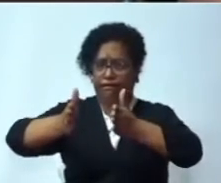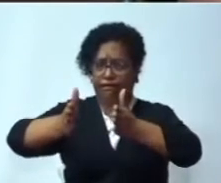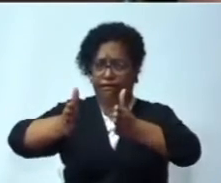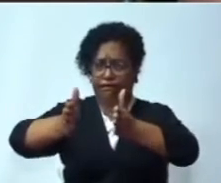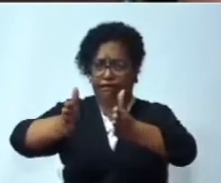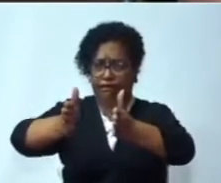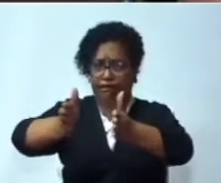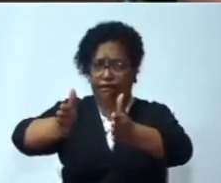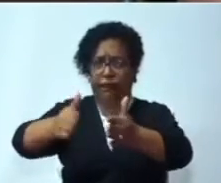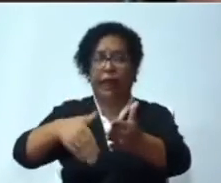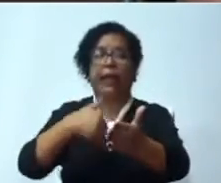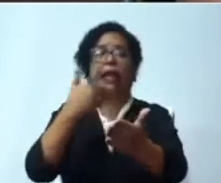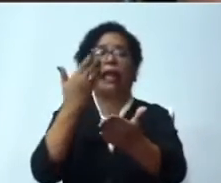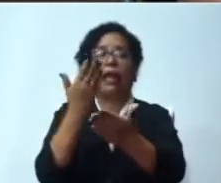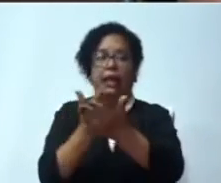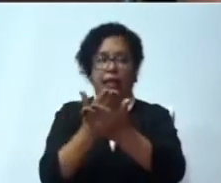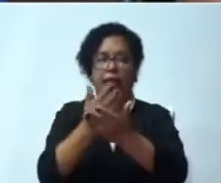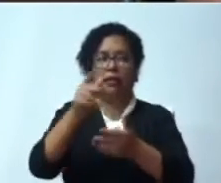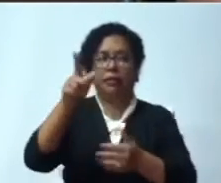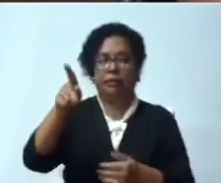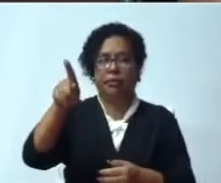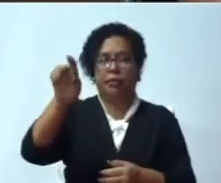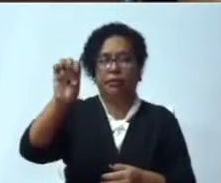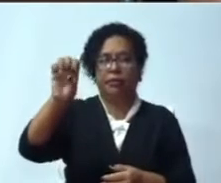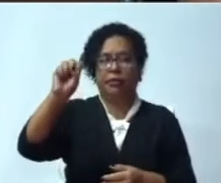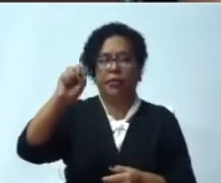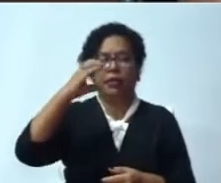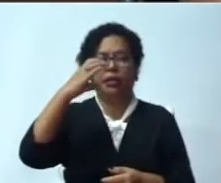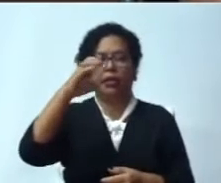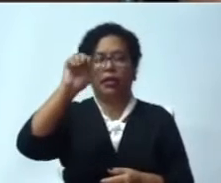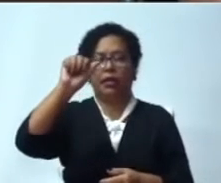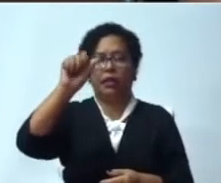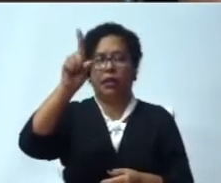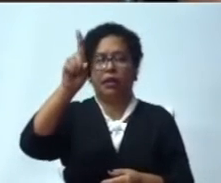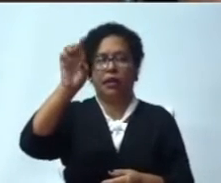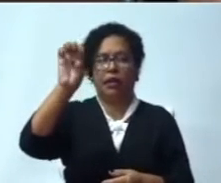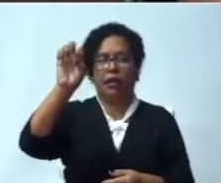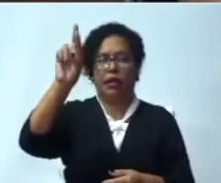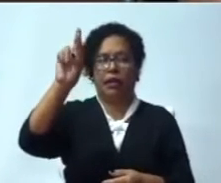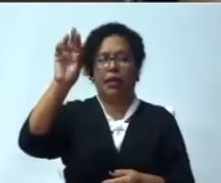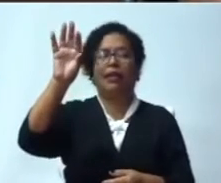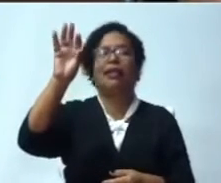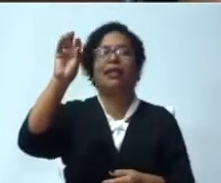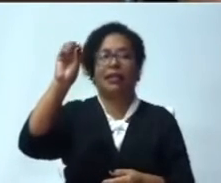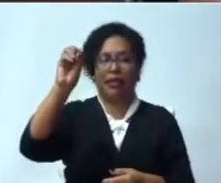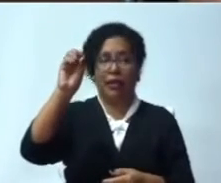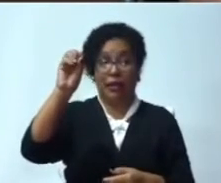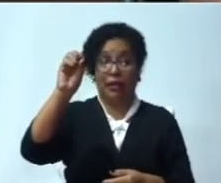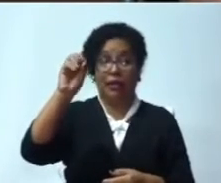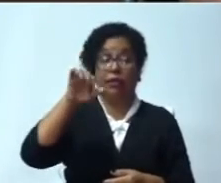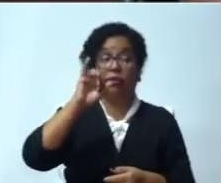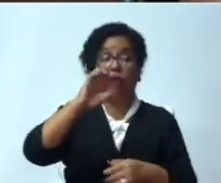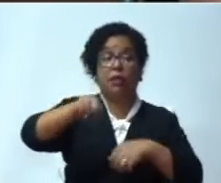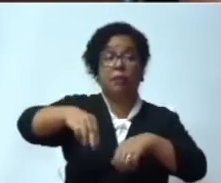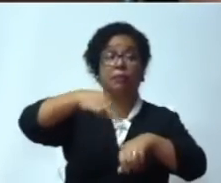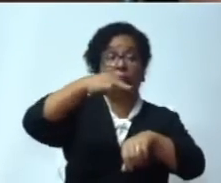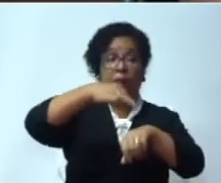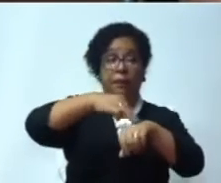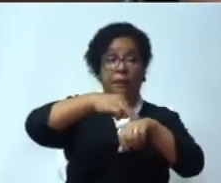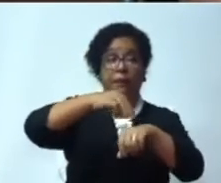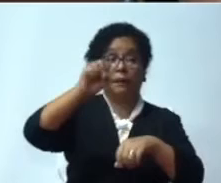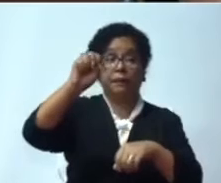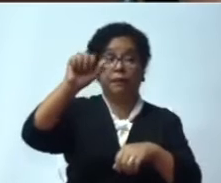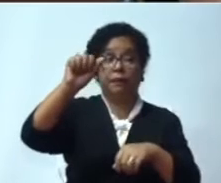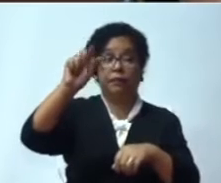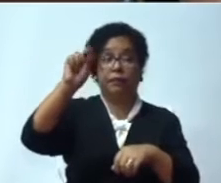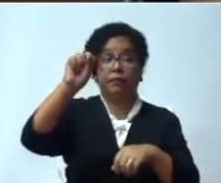ambos del distrito municipal de San José de Matanzas, que fue creado por la